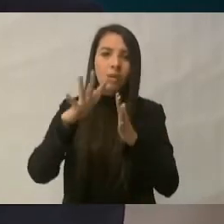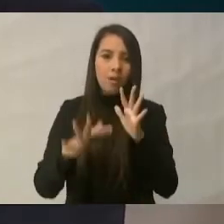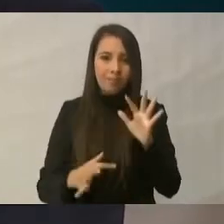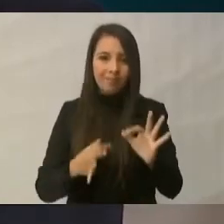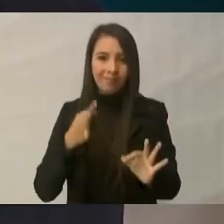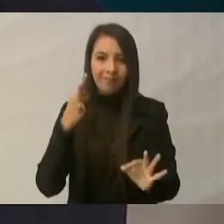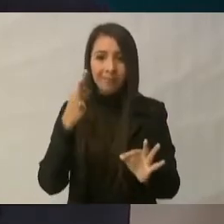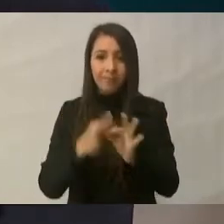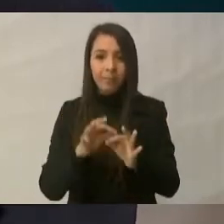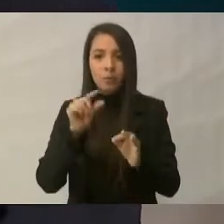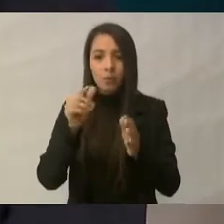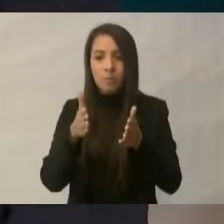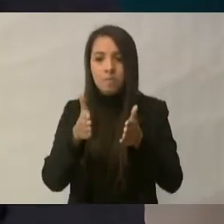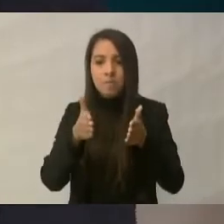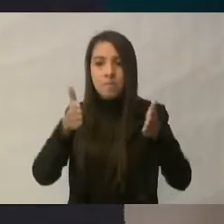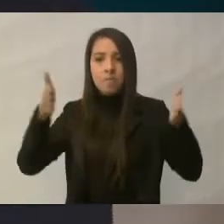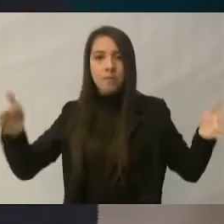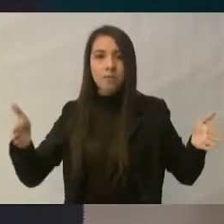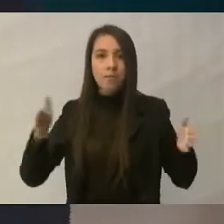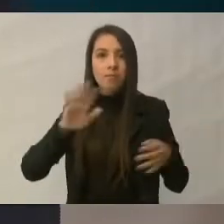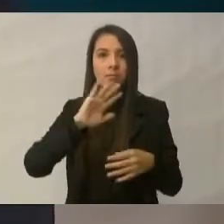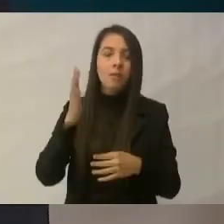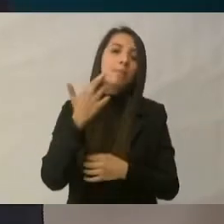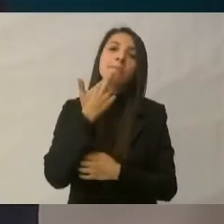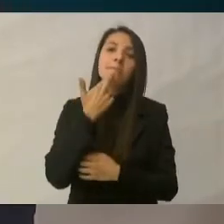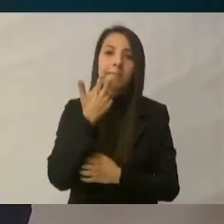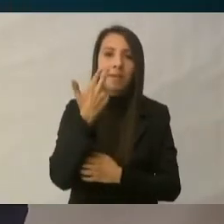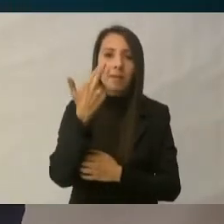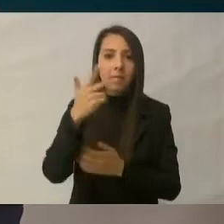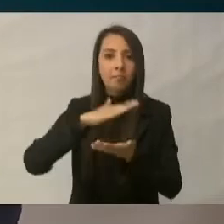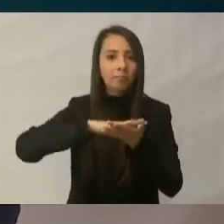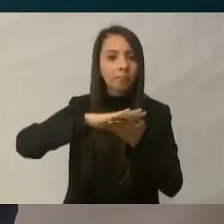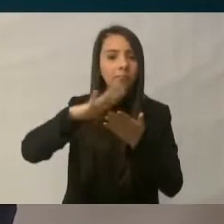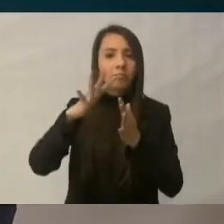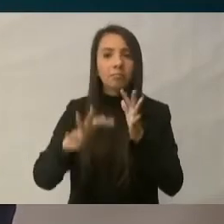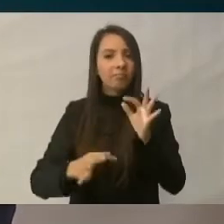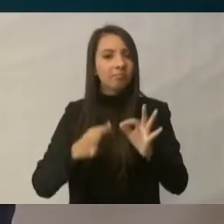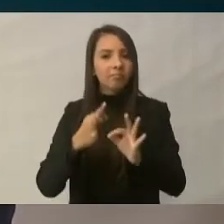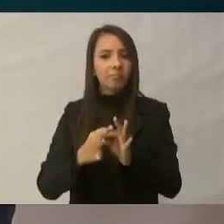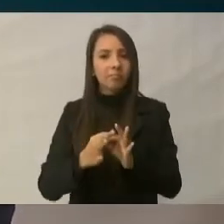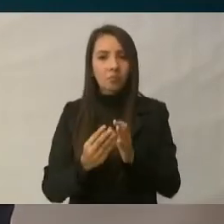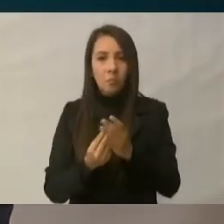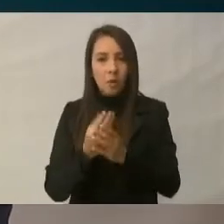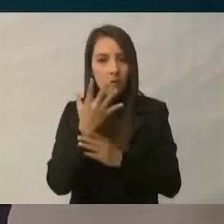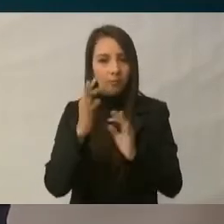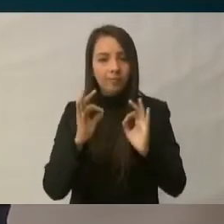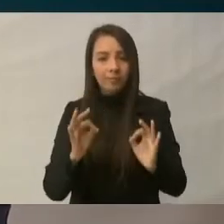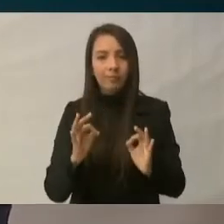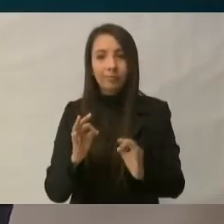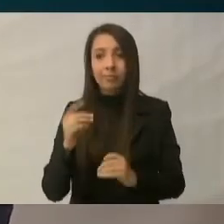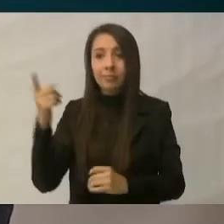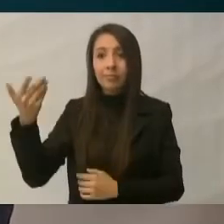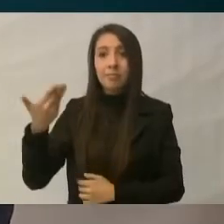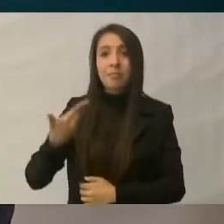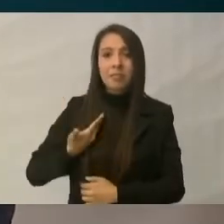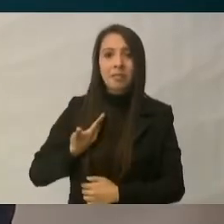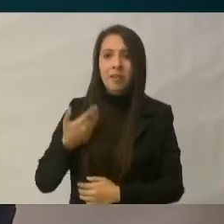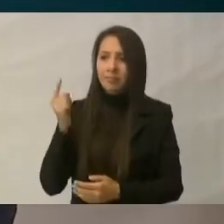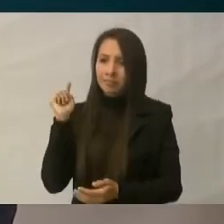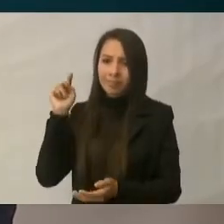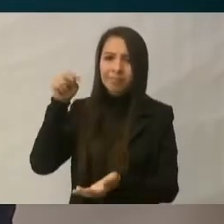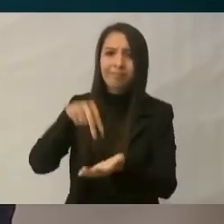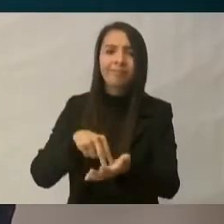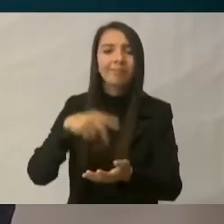se amplió, se mejoró, está en buen estado, me pidieron que yo la